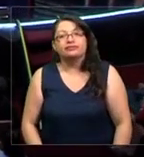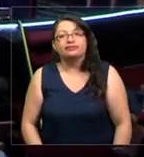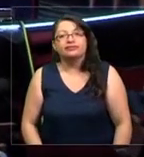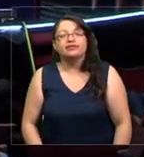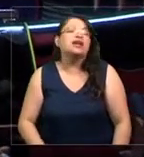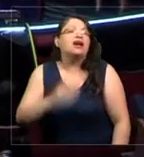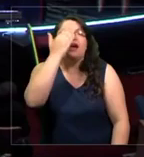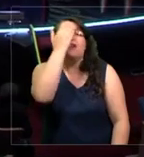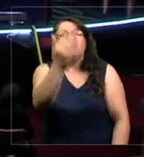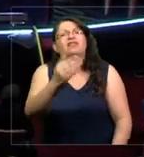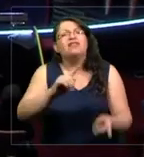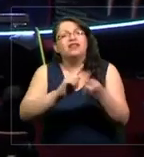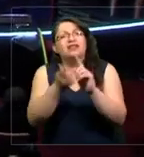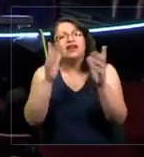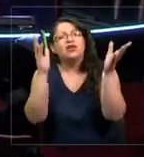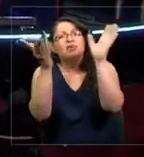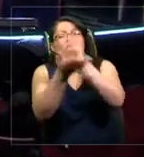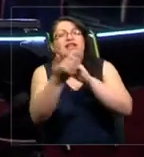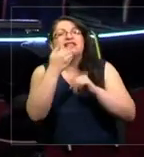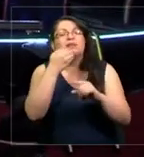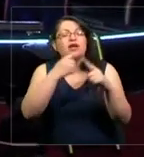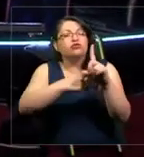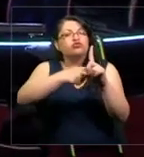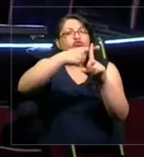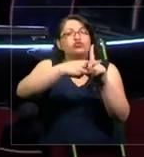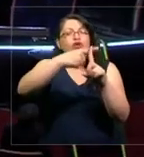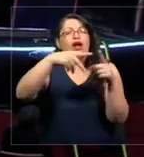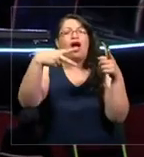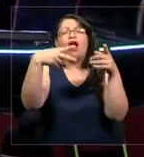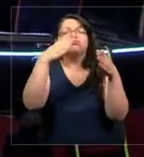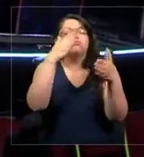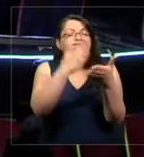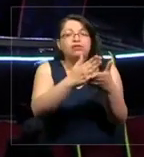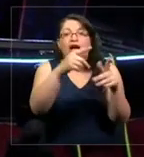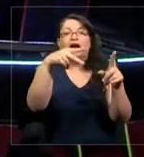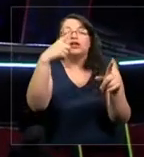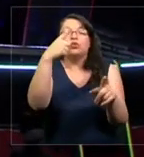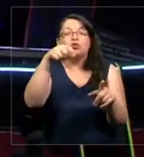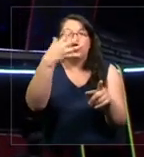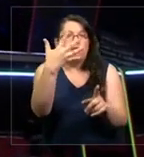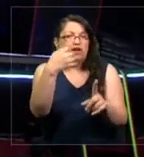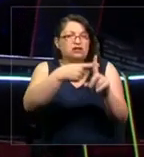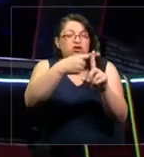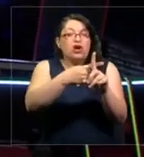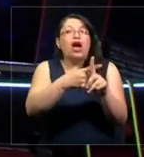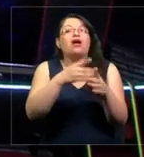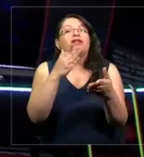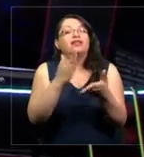Enfrentar el cambio climático y limitar el calentamiento a 1,5 grados va a requerir transformaciones.